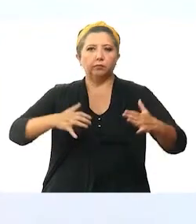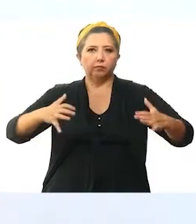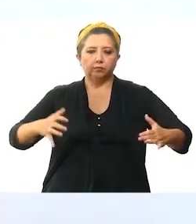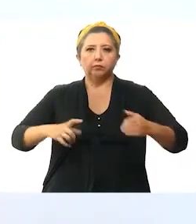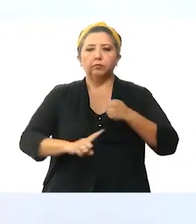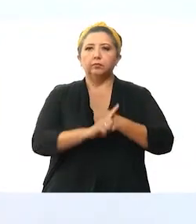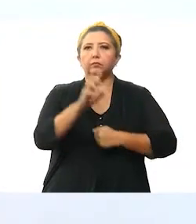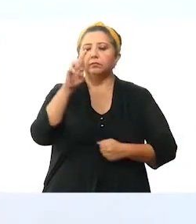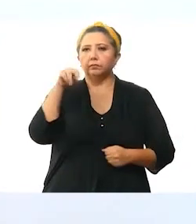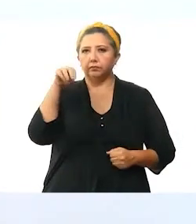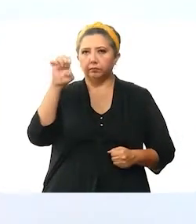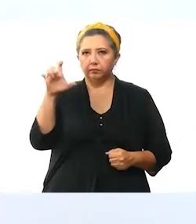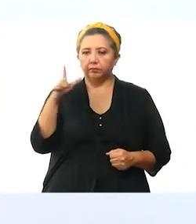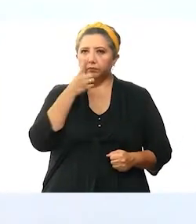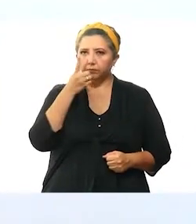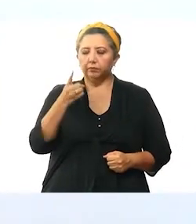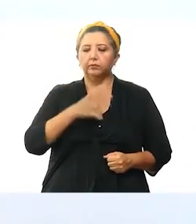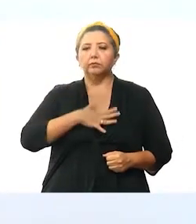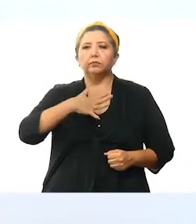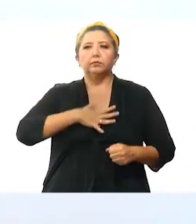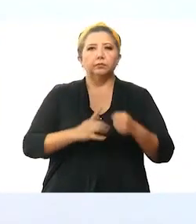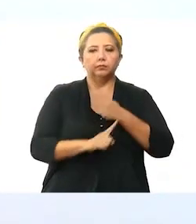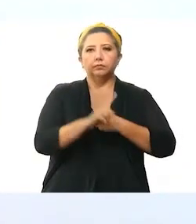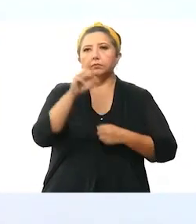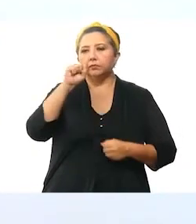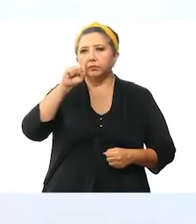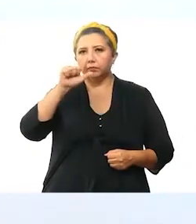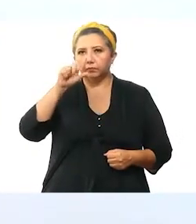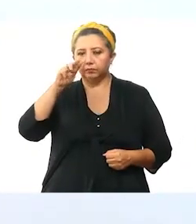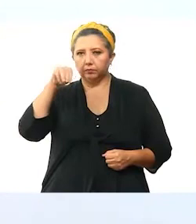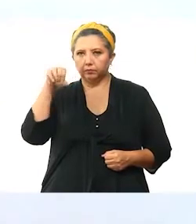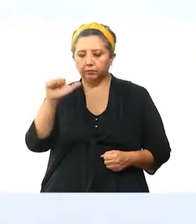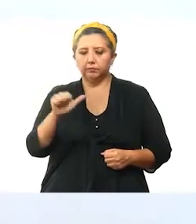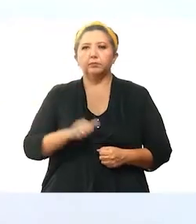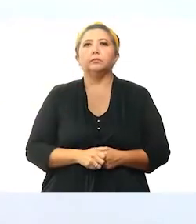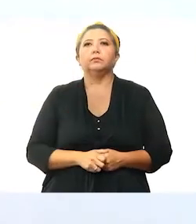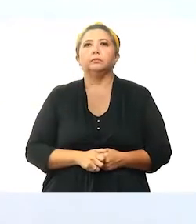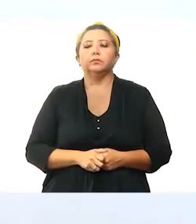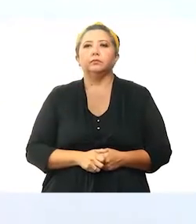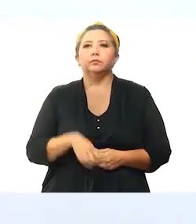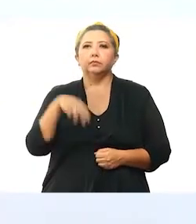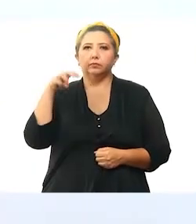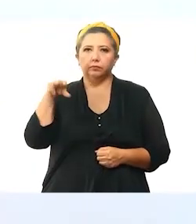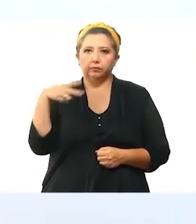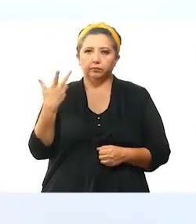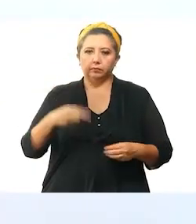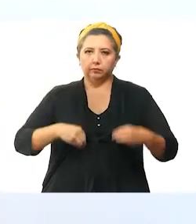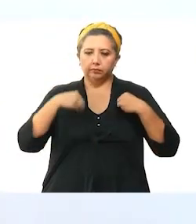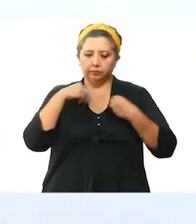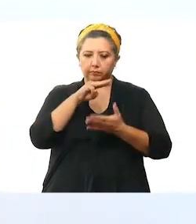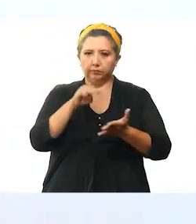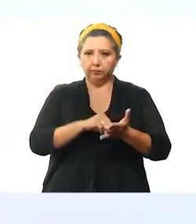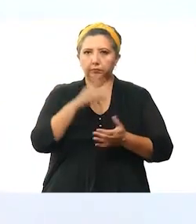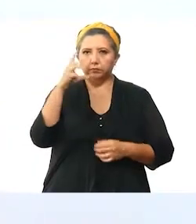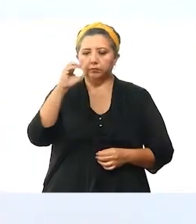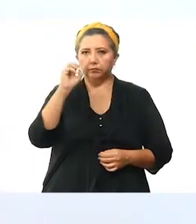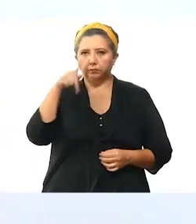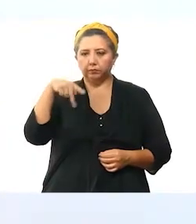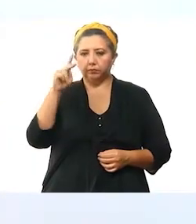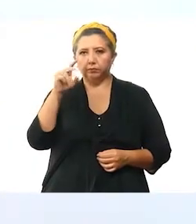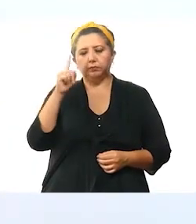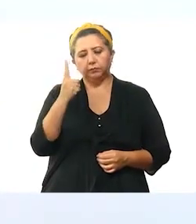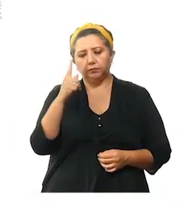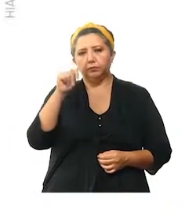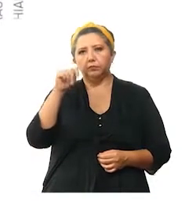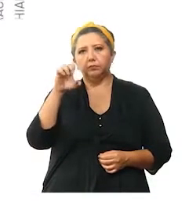obesidad, insuficiencia renal crónica, EPOC, asma, tabaquismo y cardiopatía. 13 residían en Mérida, una en Concal y una